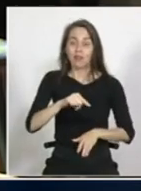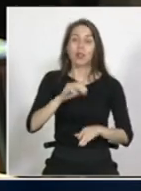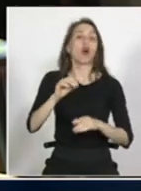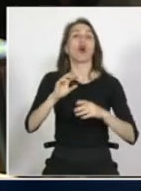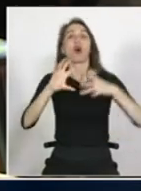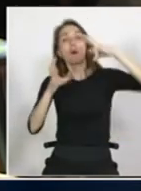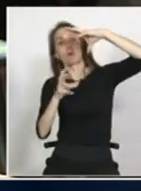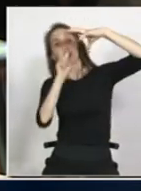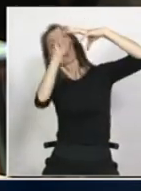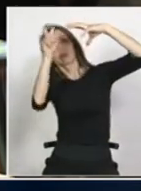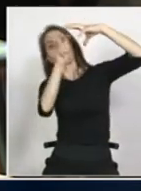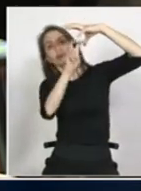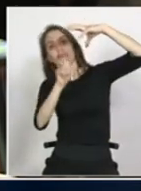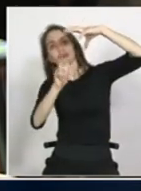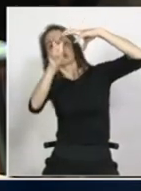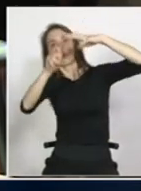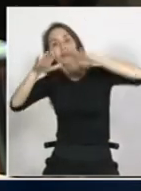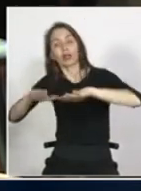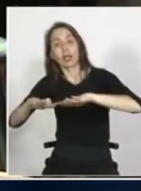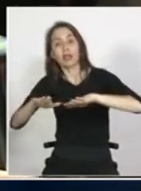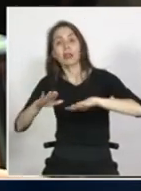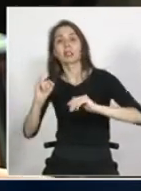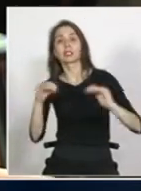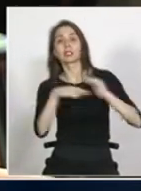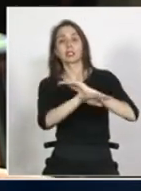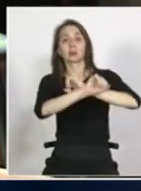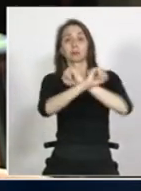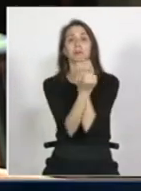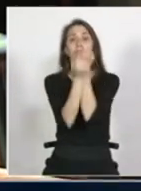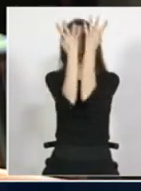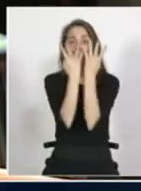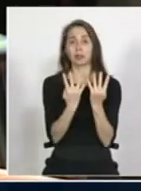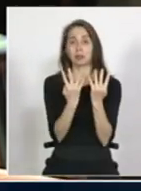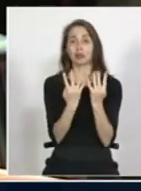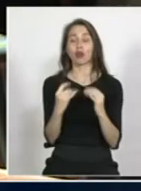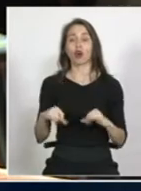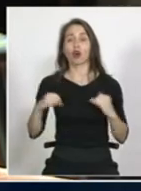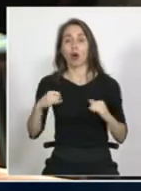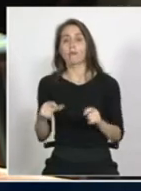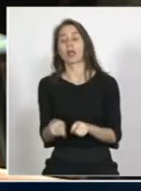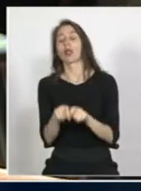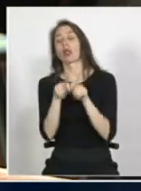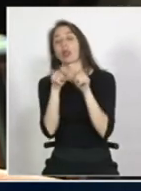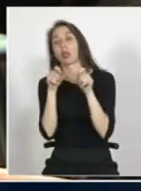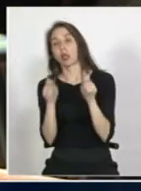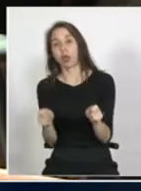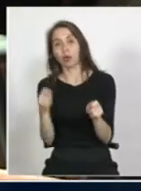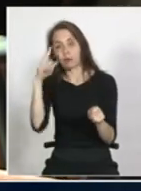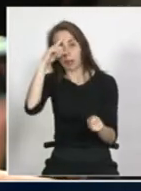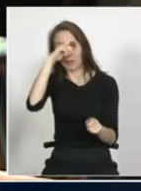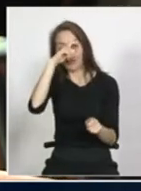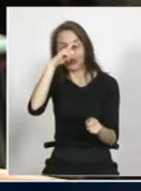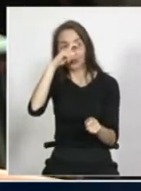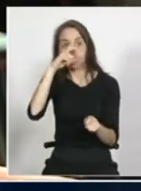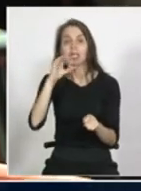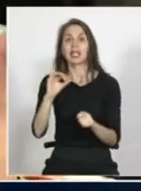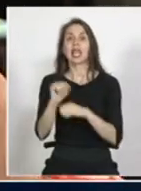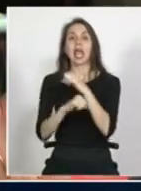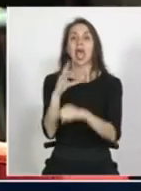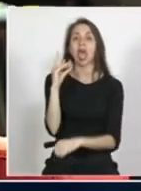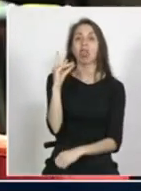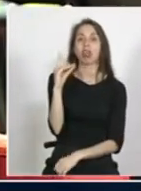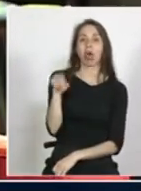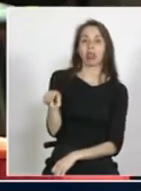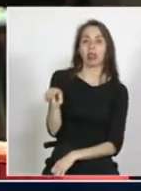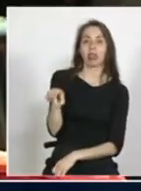migración en sí misma, cuando están privados de libertad. Y en el caso de los adolescentes es doblemente complejo porque están en una etapa en la que se